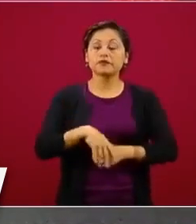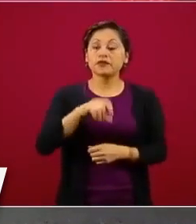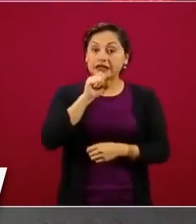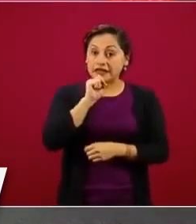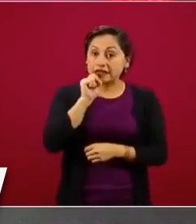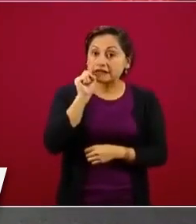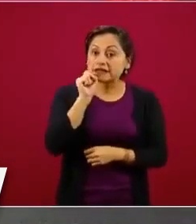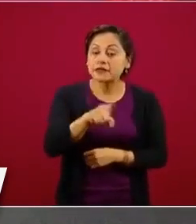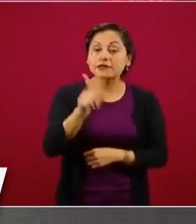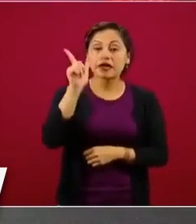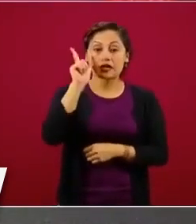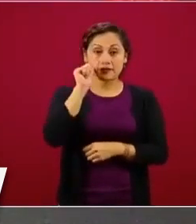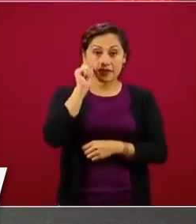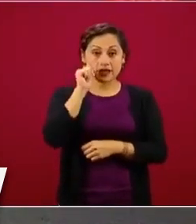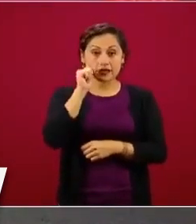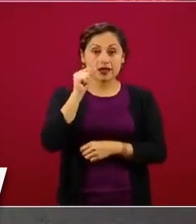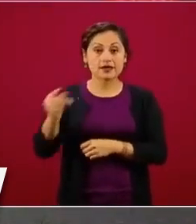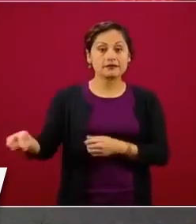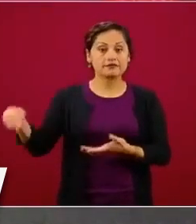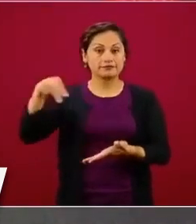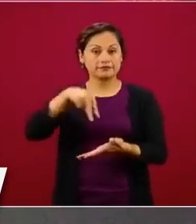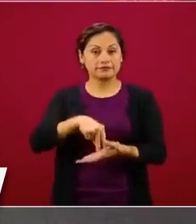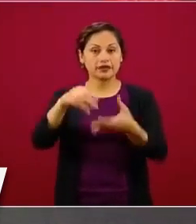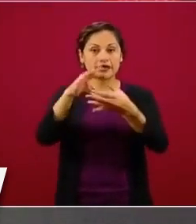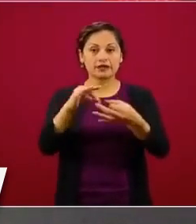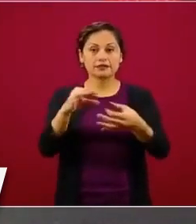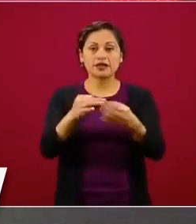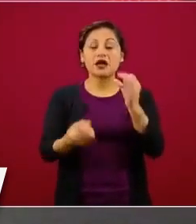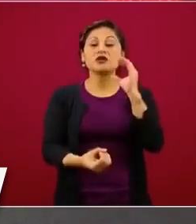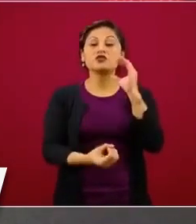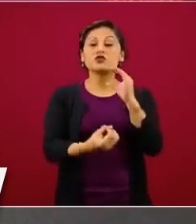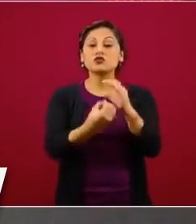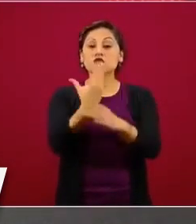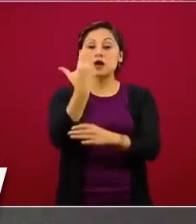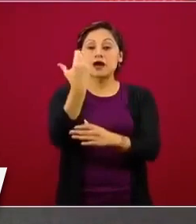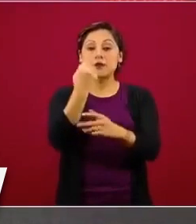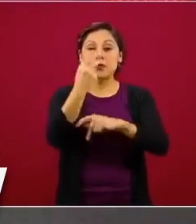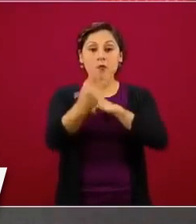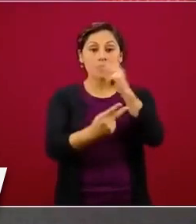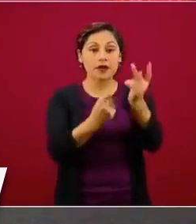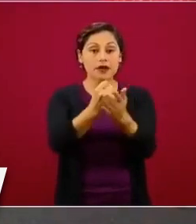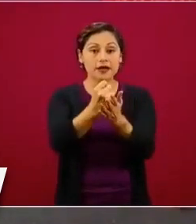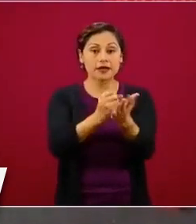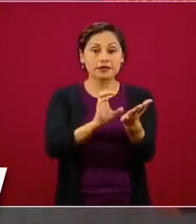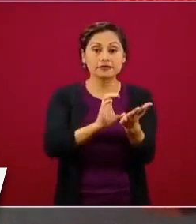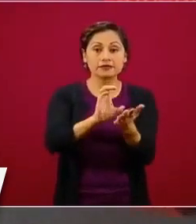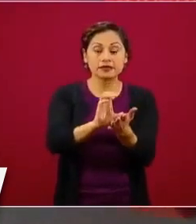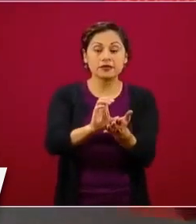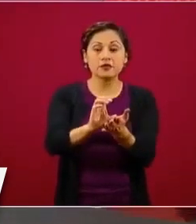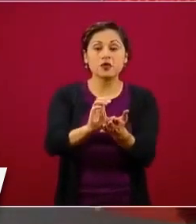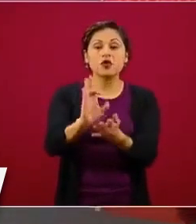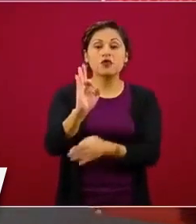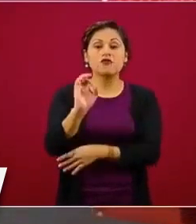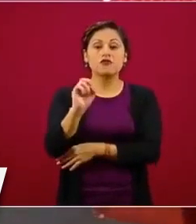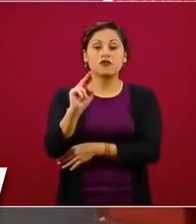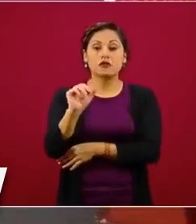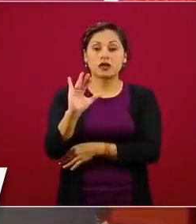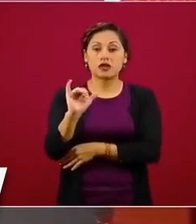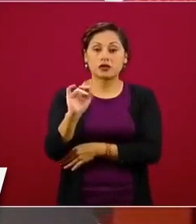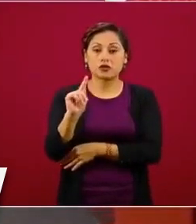crédito de FUNACOT para trabajadores. Entonces,